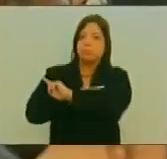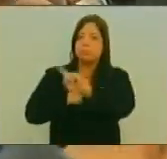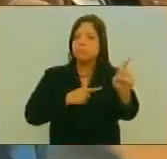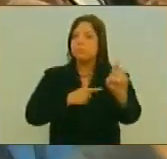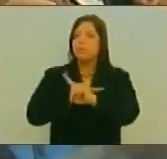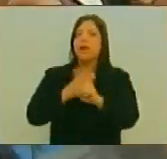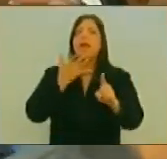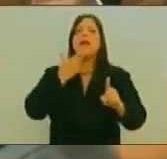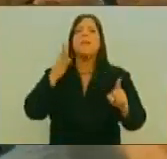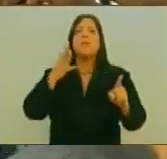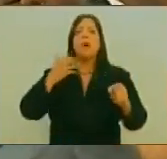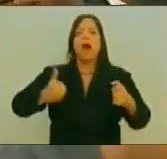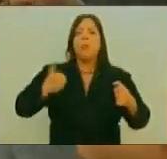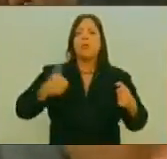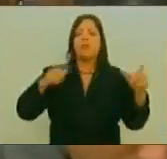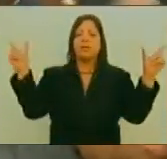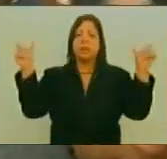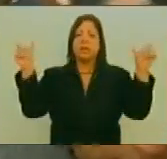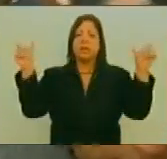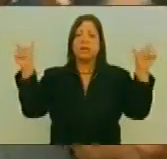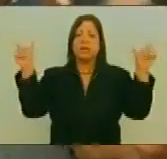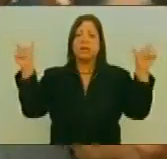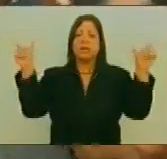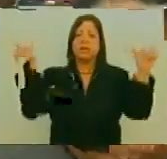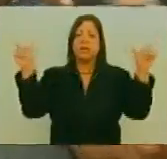ese ejercicio De libertinaje